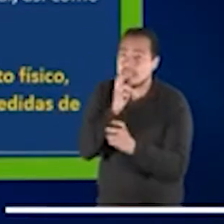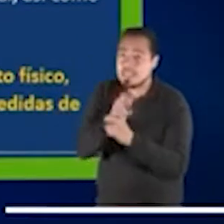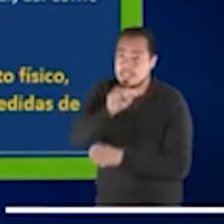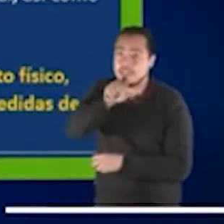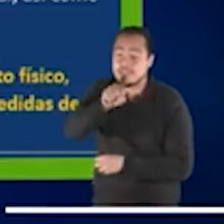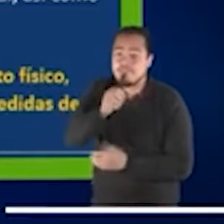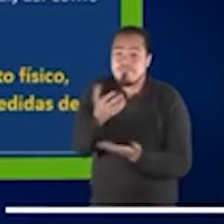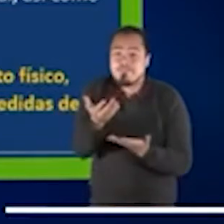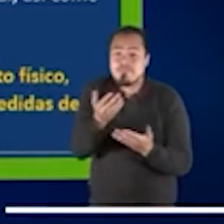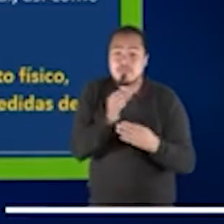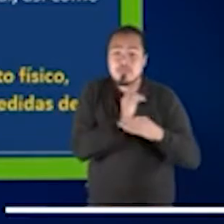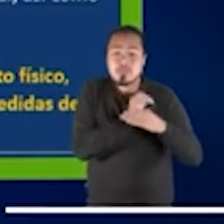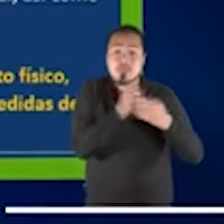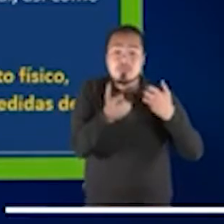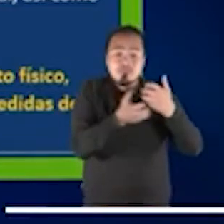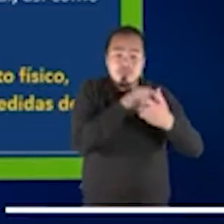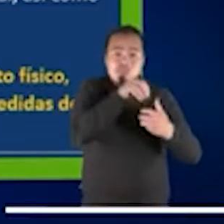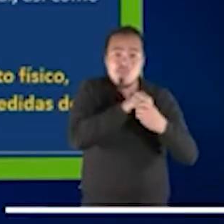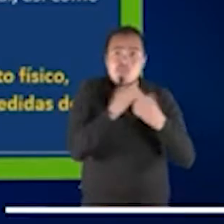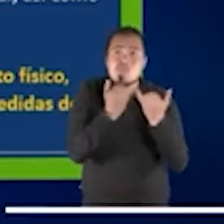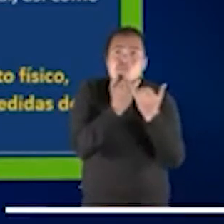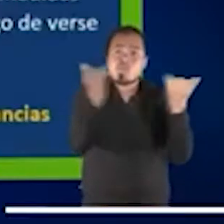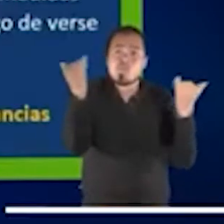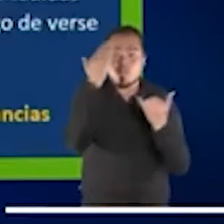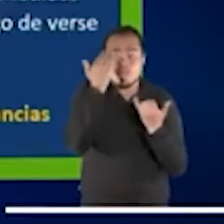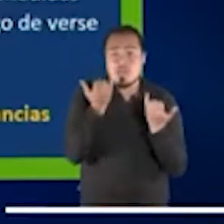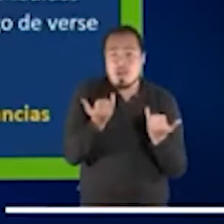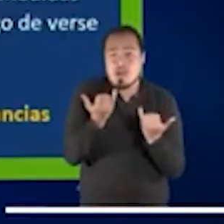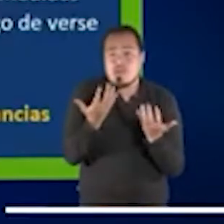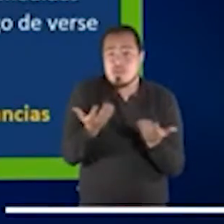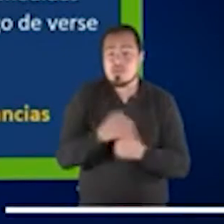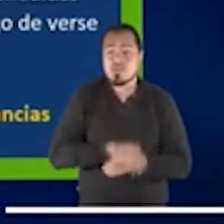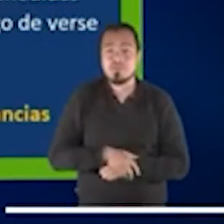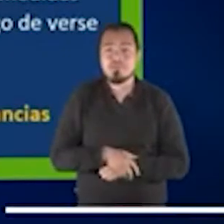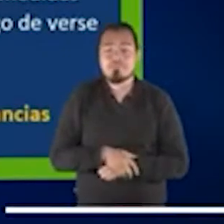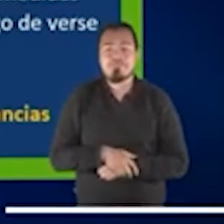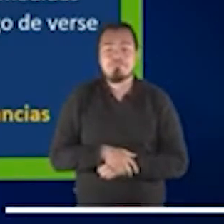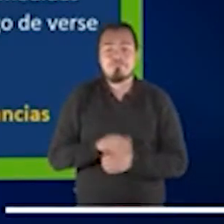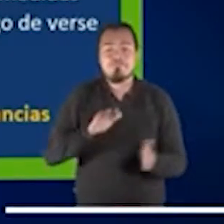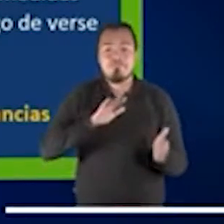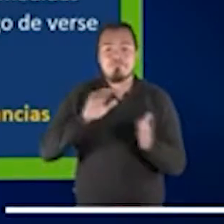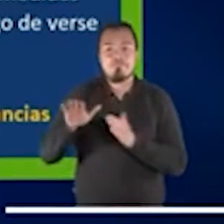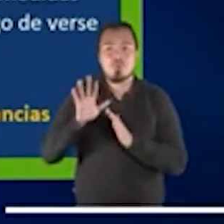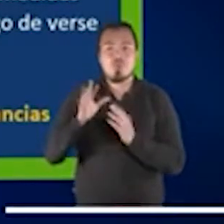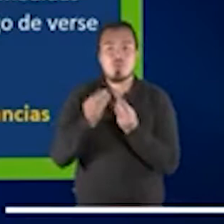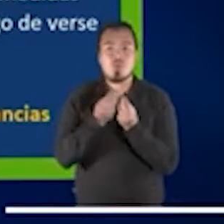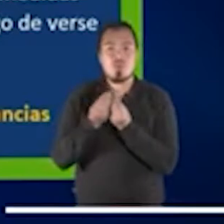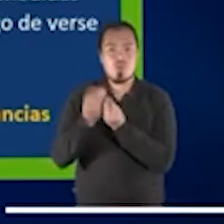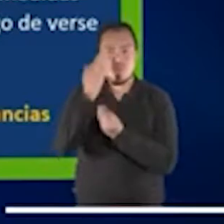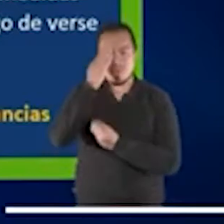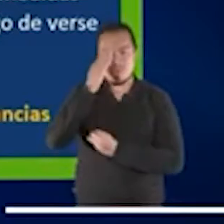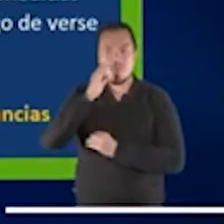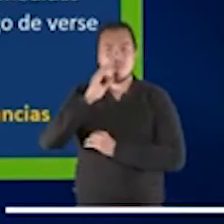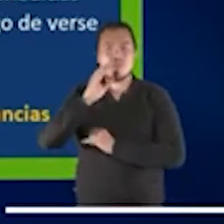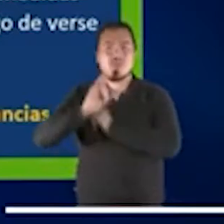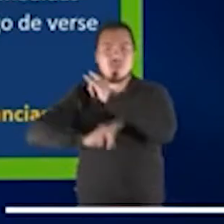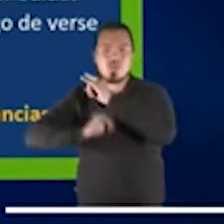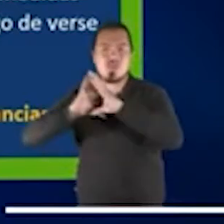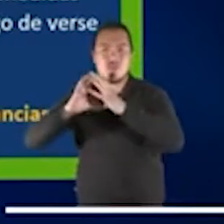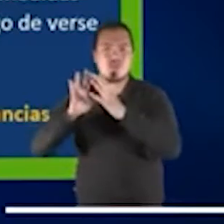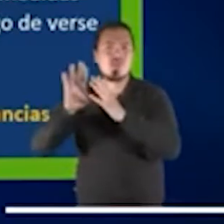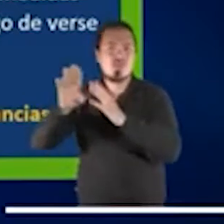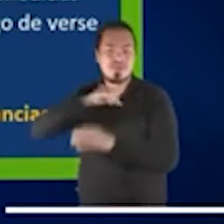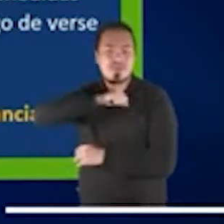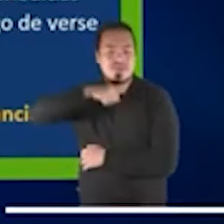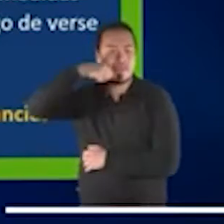los sistemas como son actualmente. En la Convención Universal de los Derechos Humanos, también